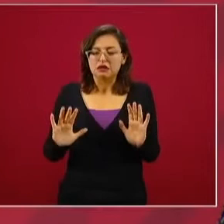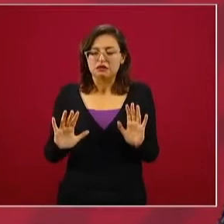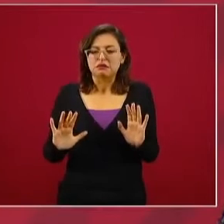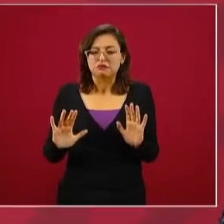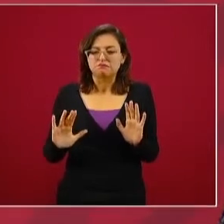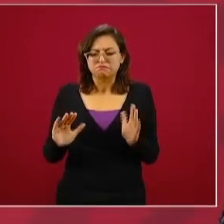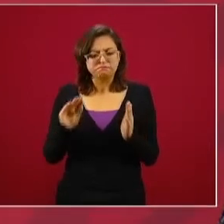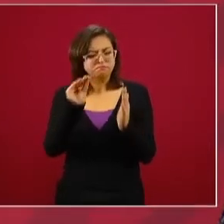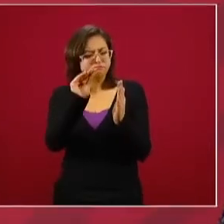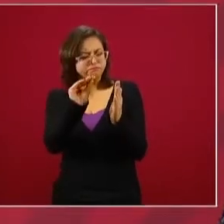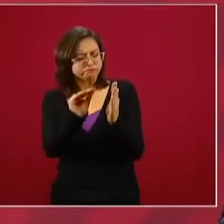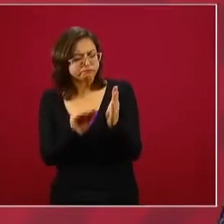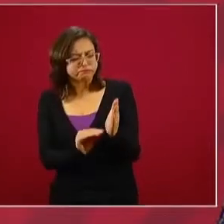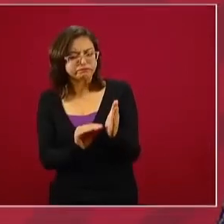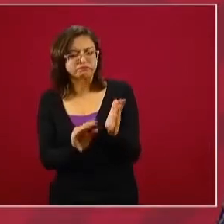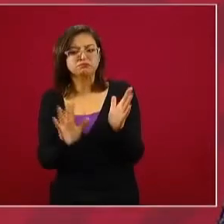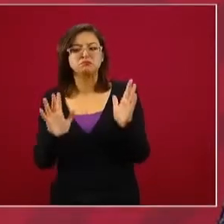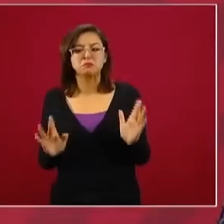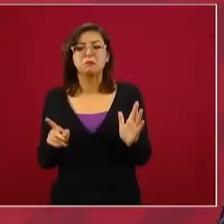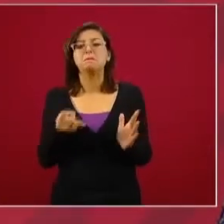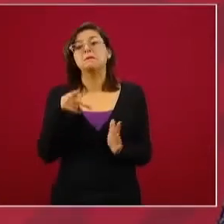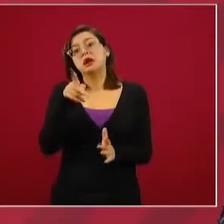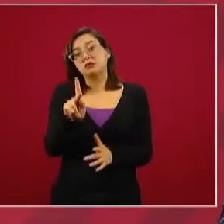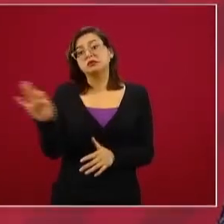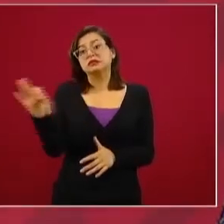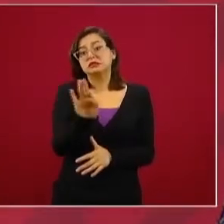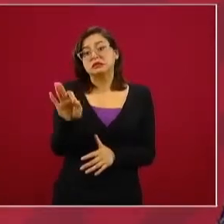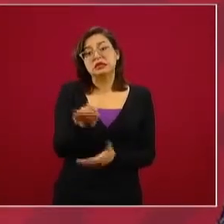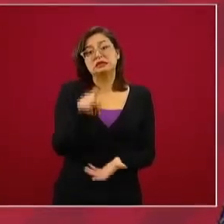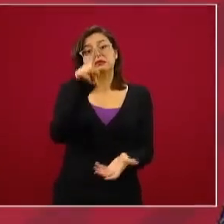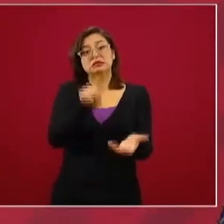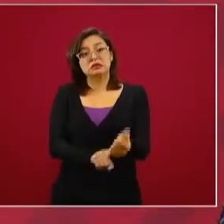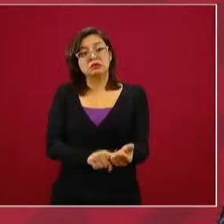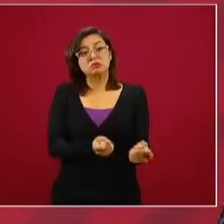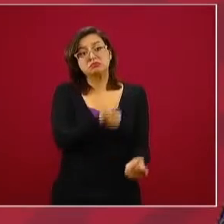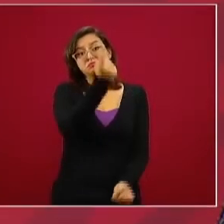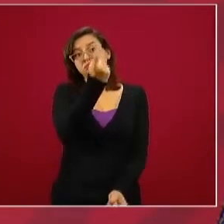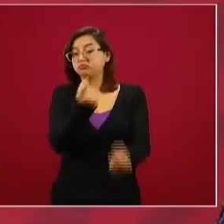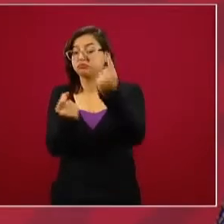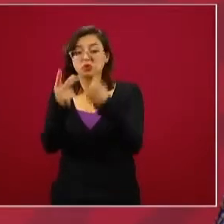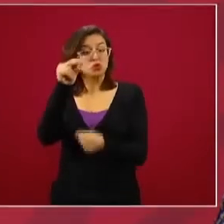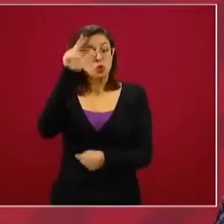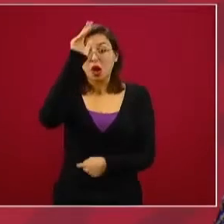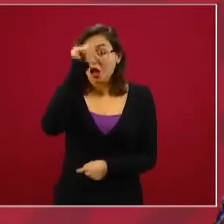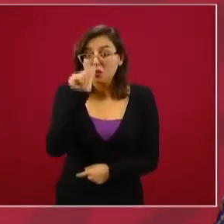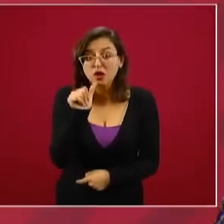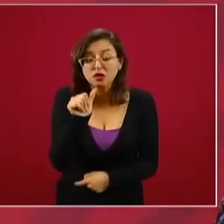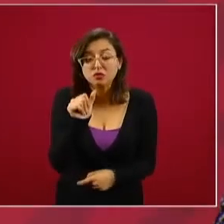también admite la discrepancia, el derecho